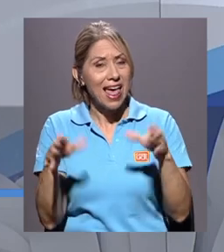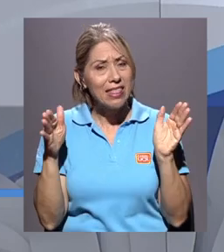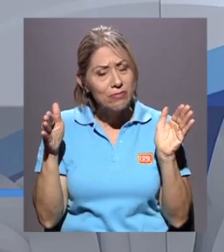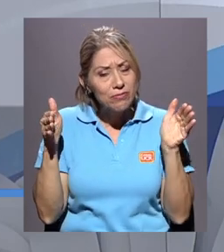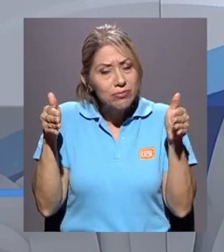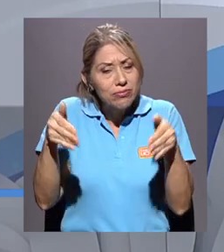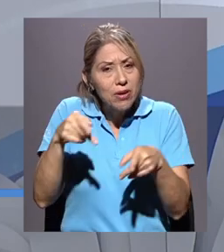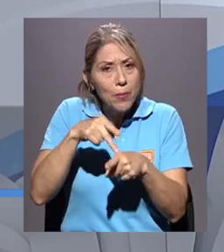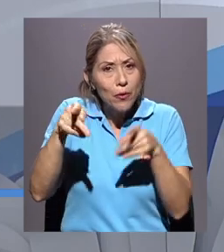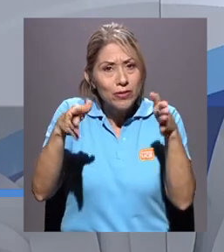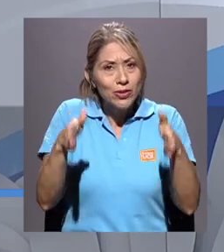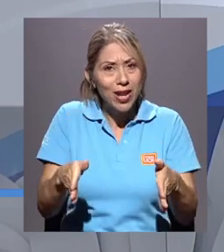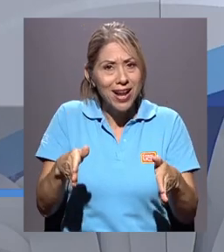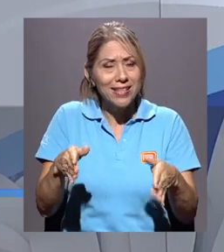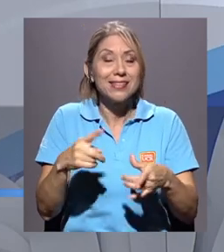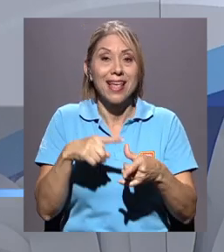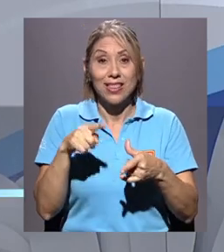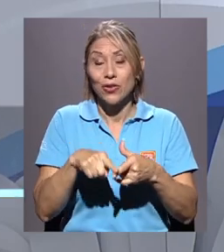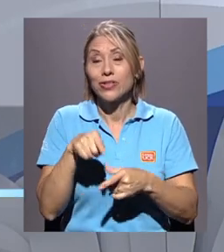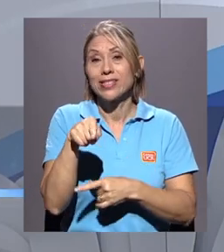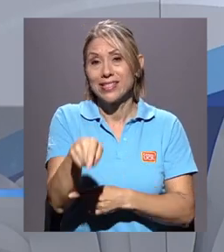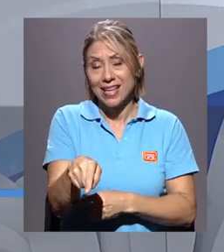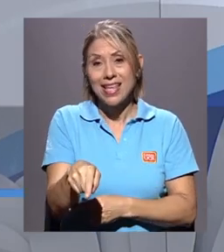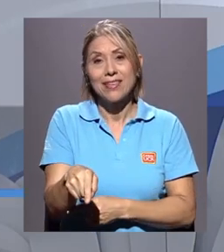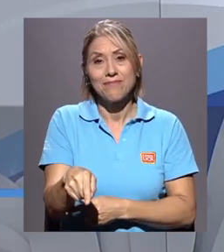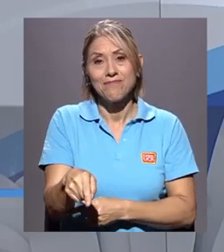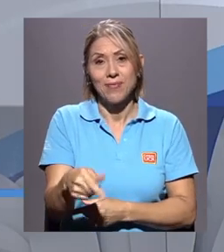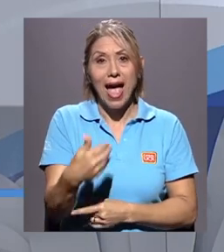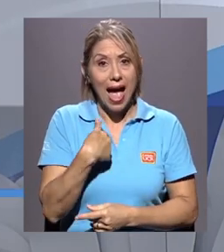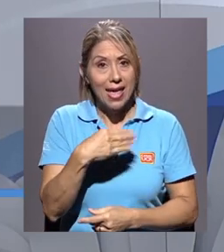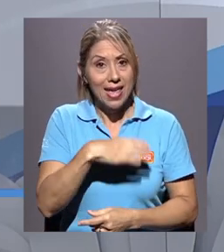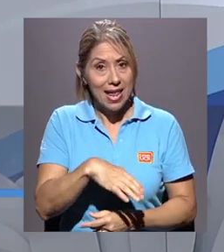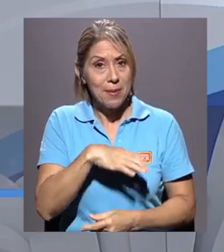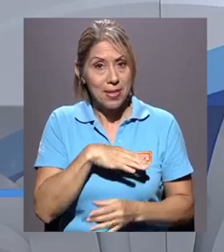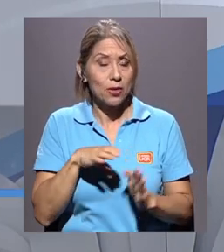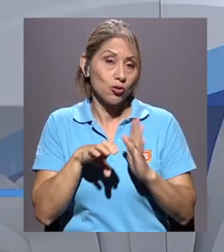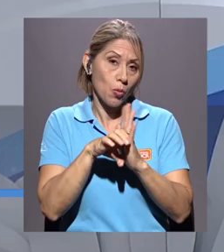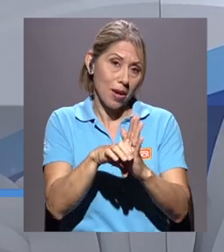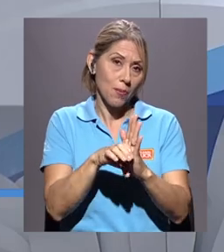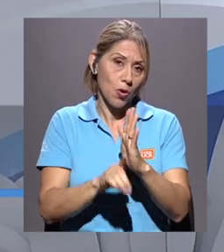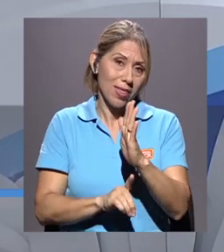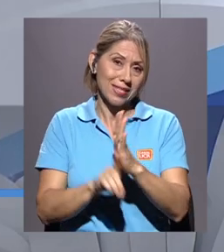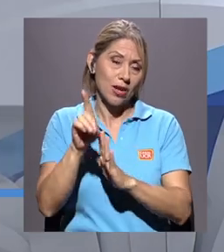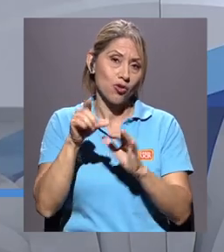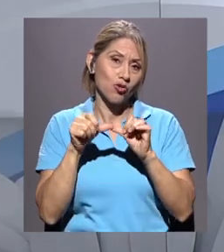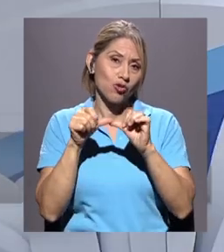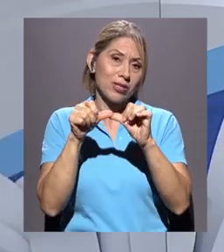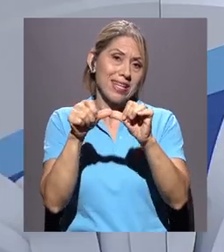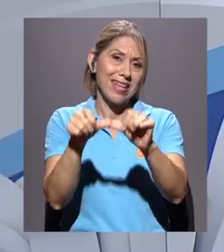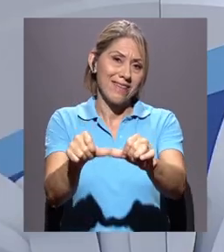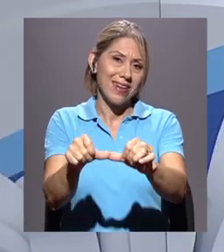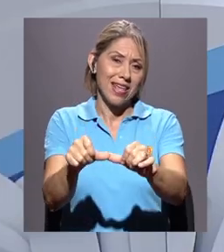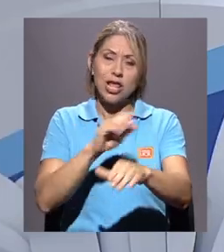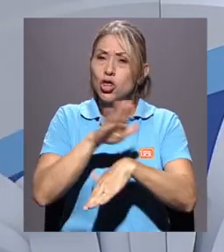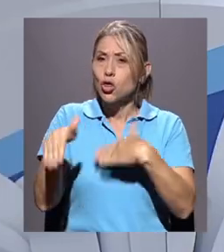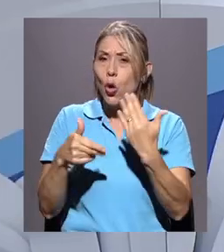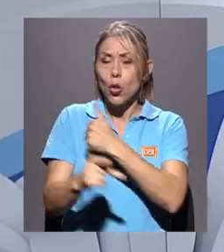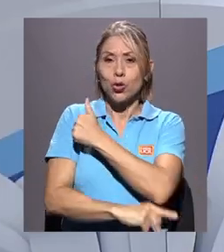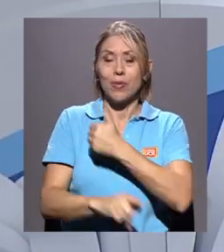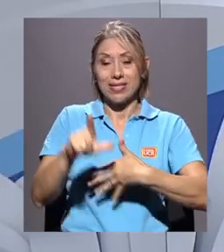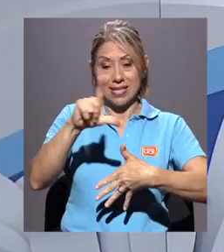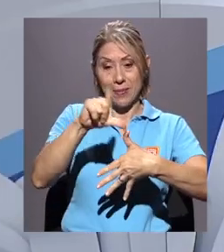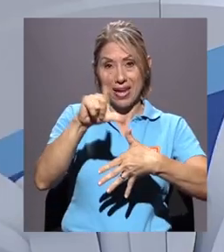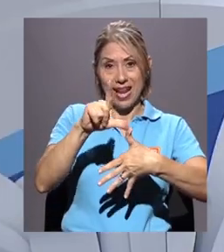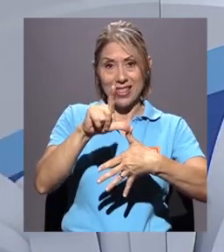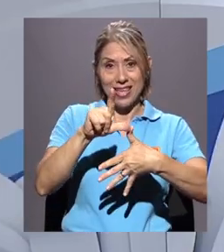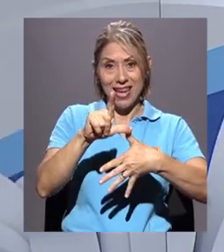manera la discusión está situada en elementos como lo es el desarrollo sostenible que enlazan a toda América Latina y su política pública en esta